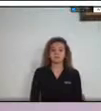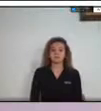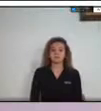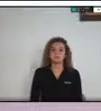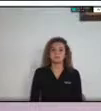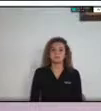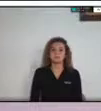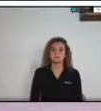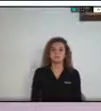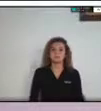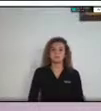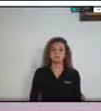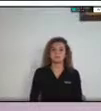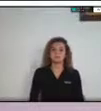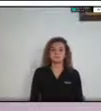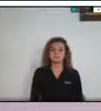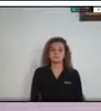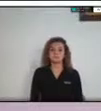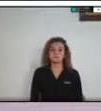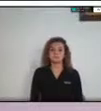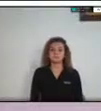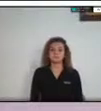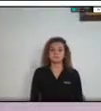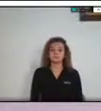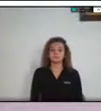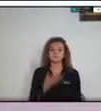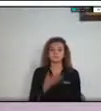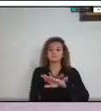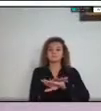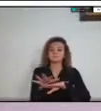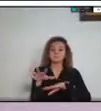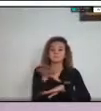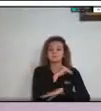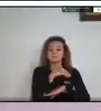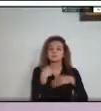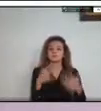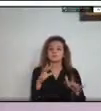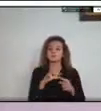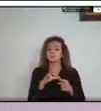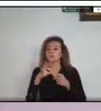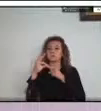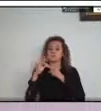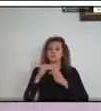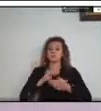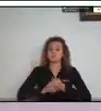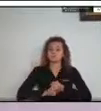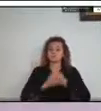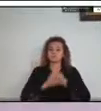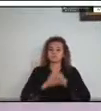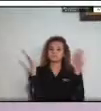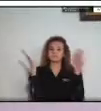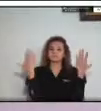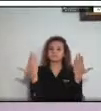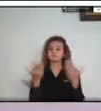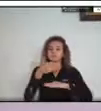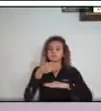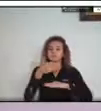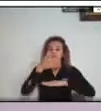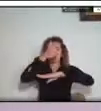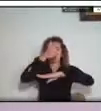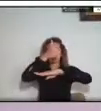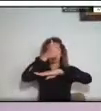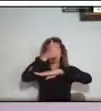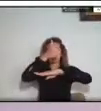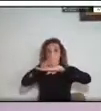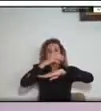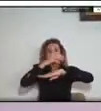Muy buenas tardes. Reciban un cordial saludo en nombre del Director General de la Unidad Nacional para la Gestión de Riesgo de Desastres, Dr.